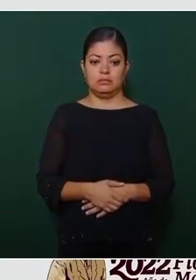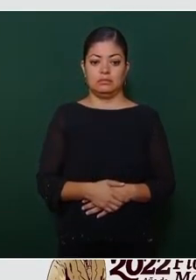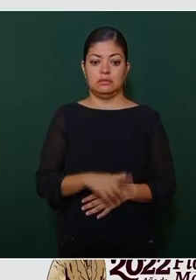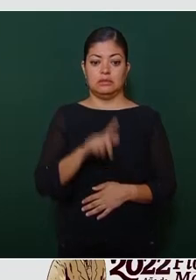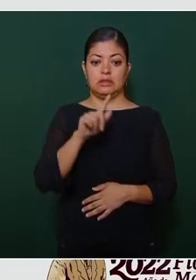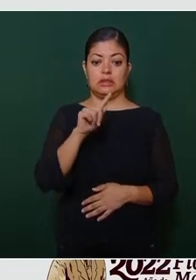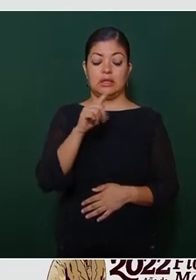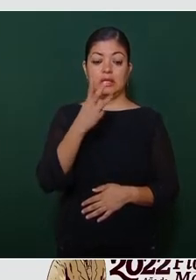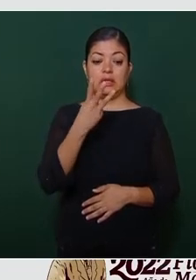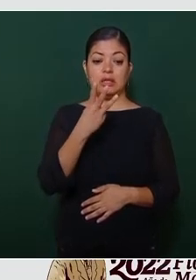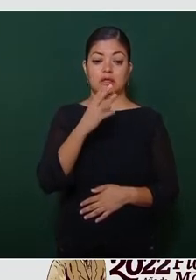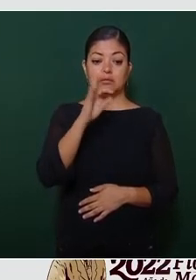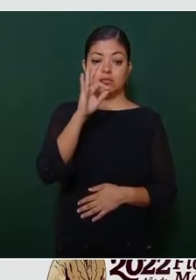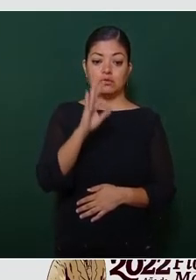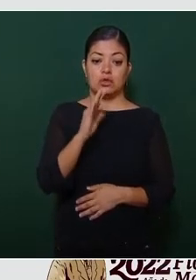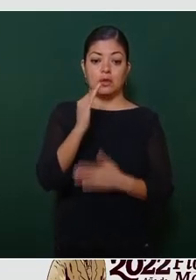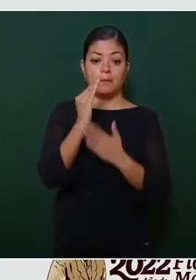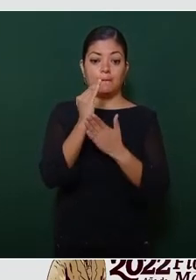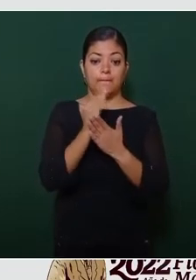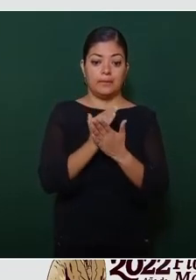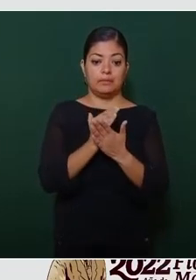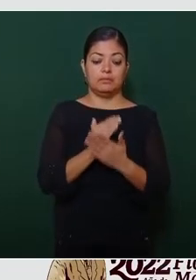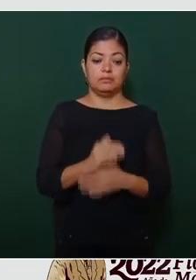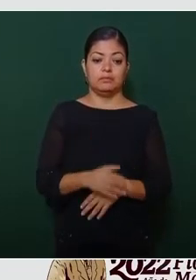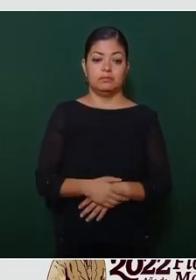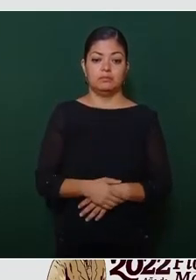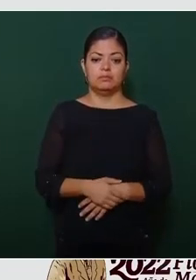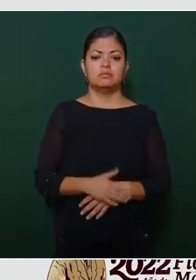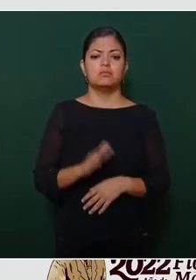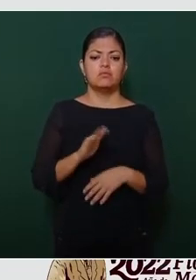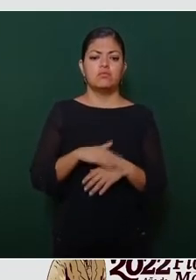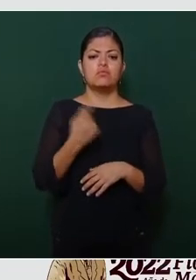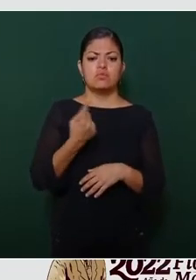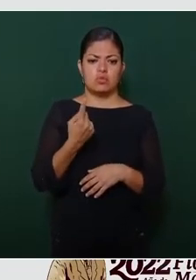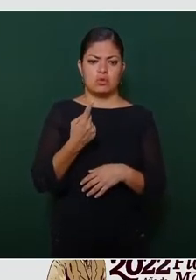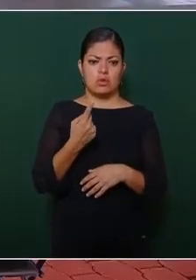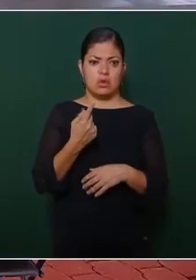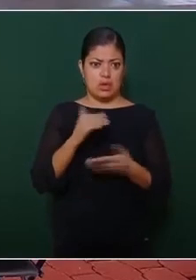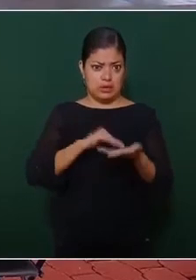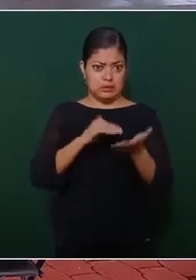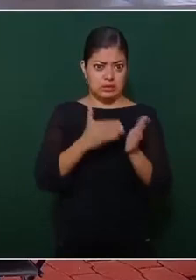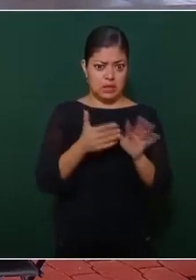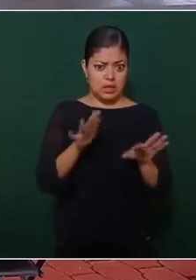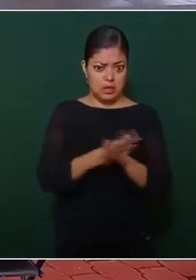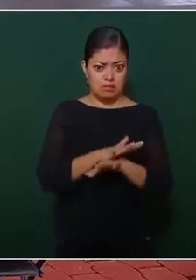73 por ciento menos. ¿Por qué vamos a cambiar la estrategia?